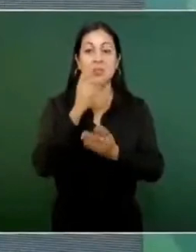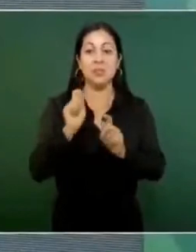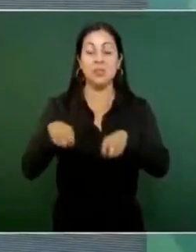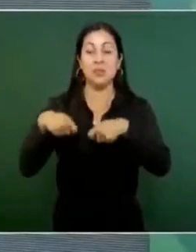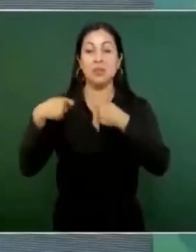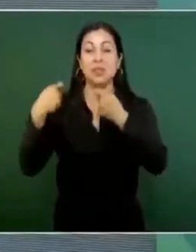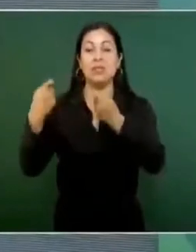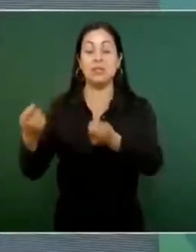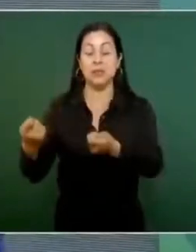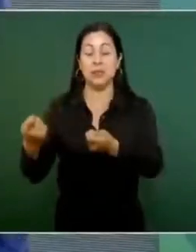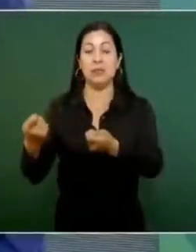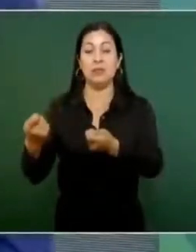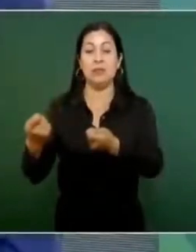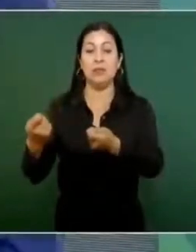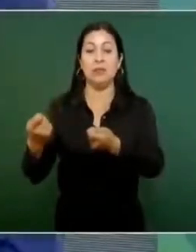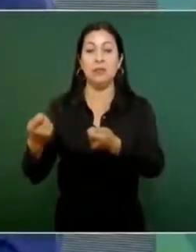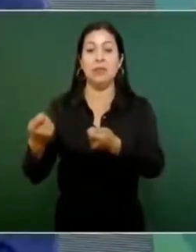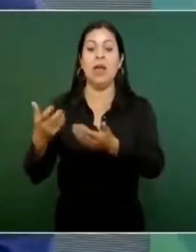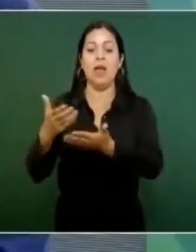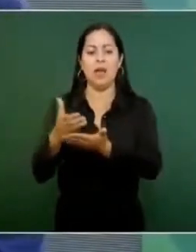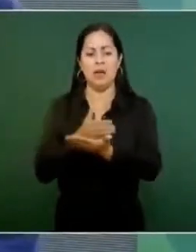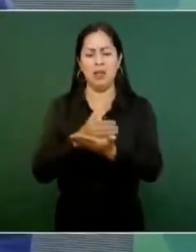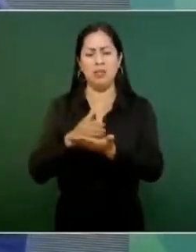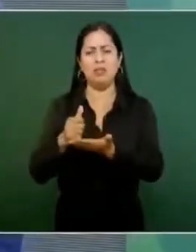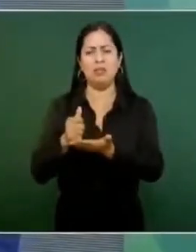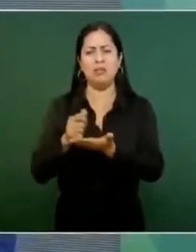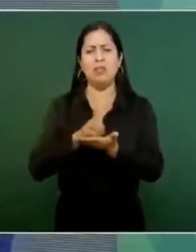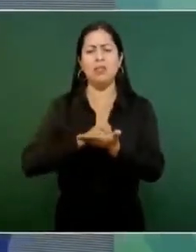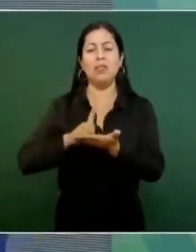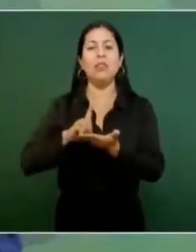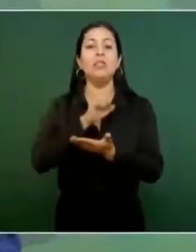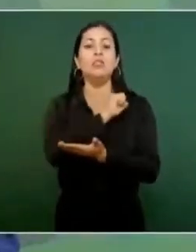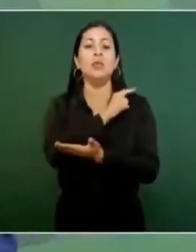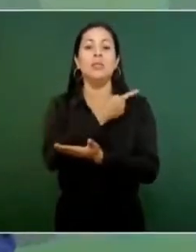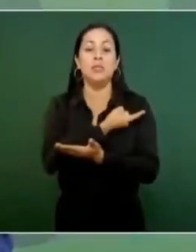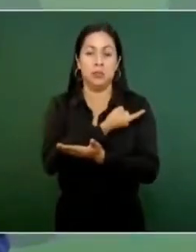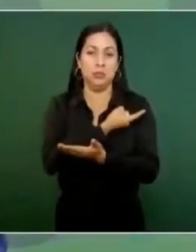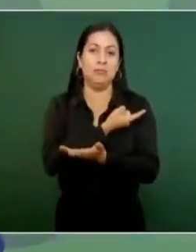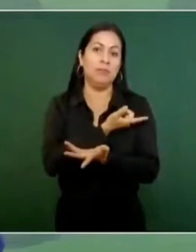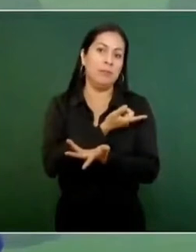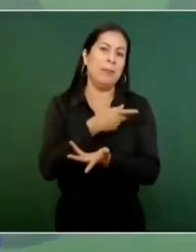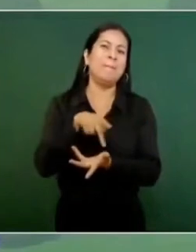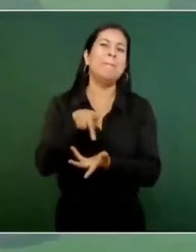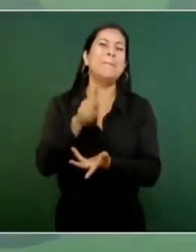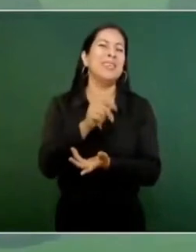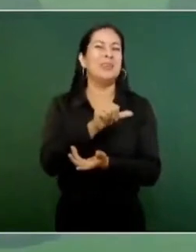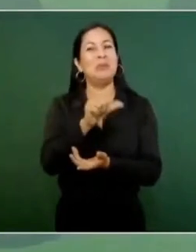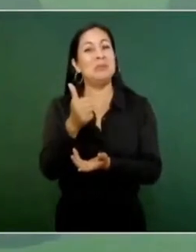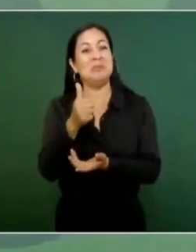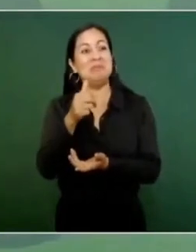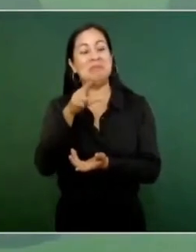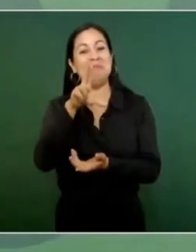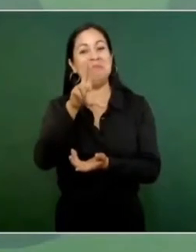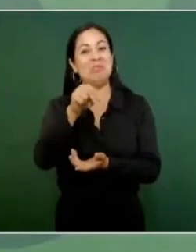garantizar el derecho a la salud, pero otros no.